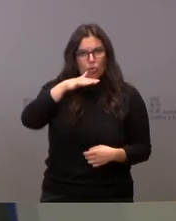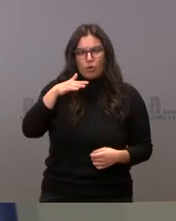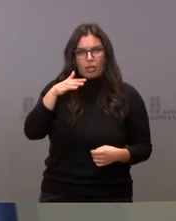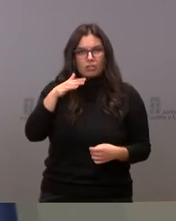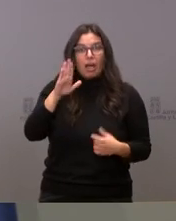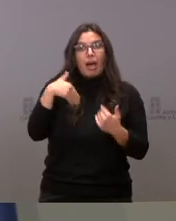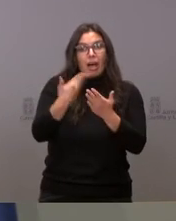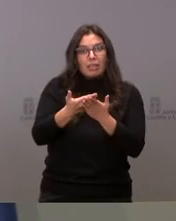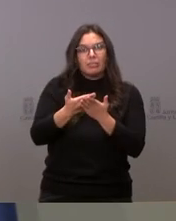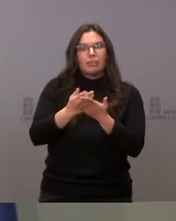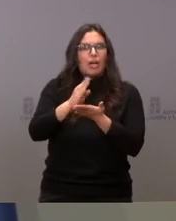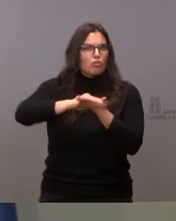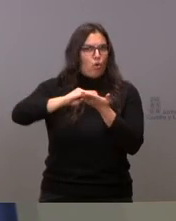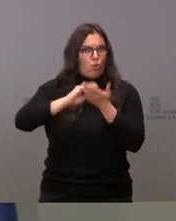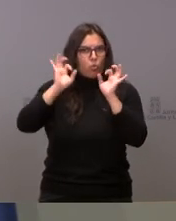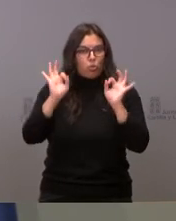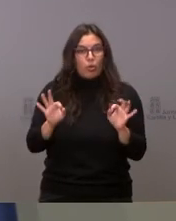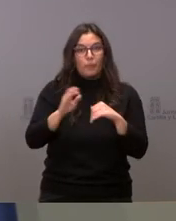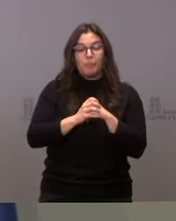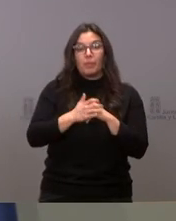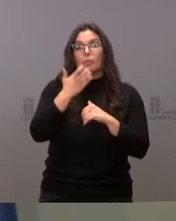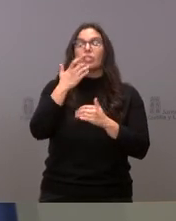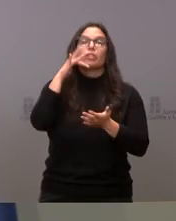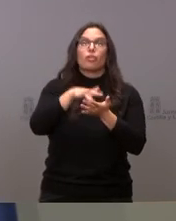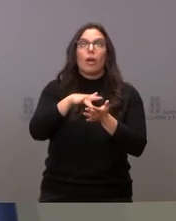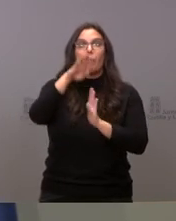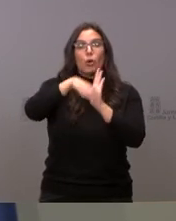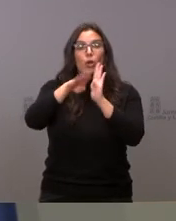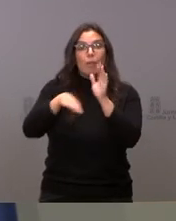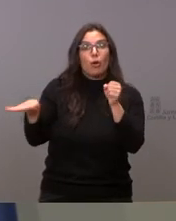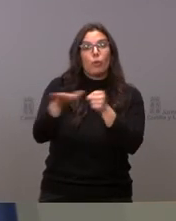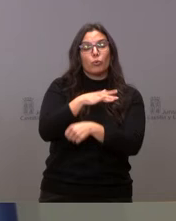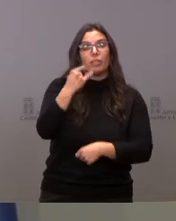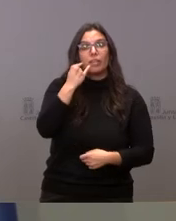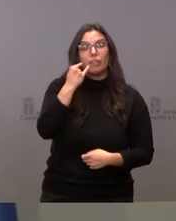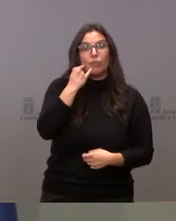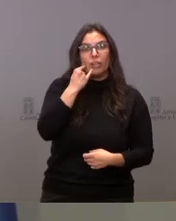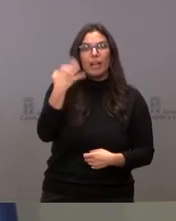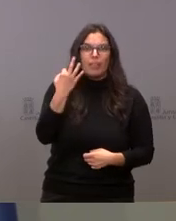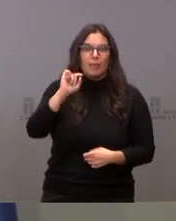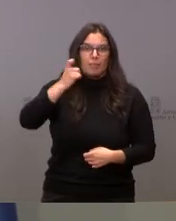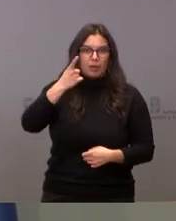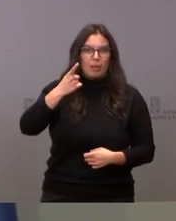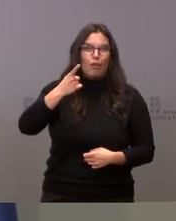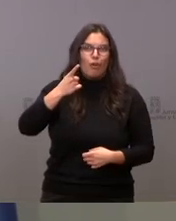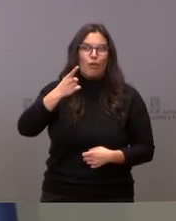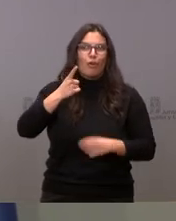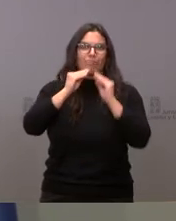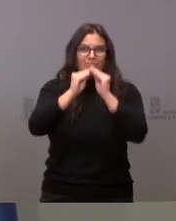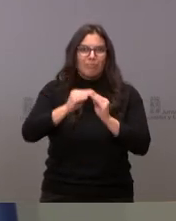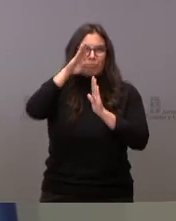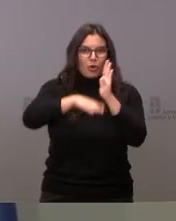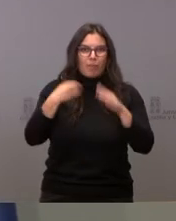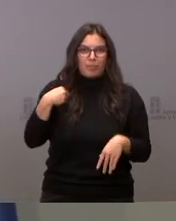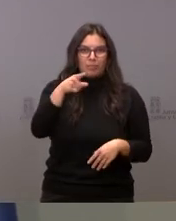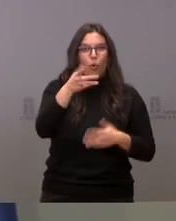resolviese ese problema. Pero cuando uno tiene un problema de cobertura telefónica, lo que tiene que hacer es arreglar el problema de cobertura telefónica. Lo que